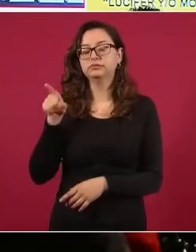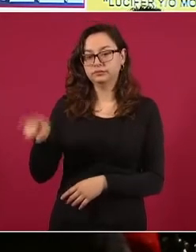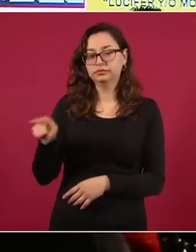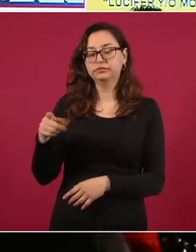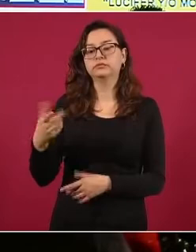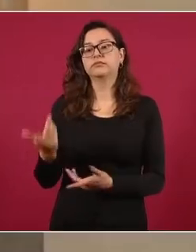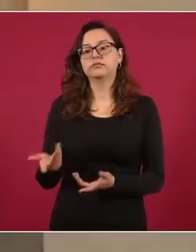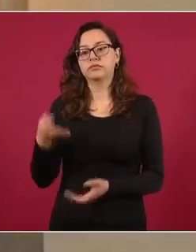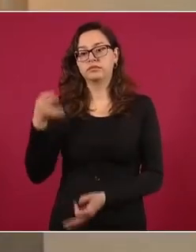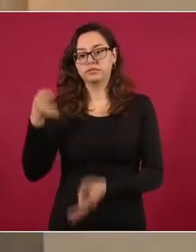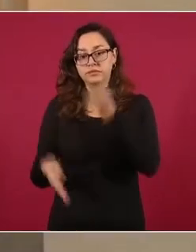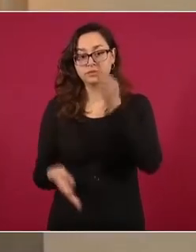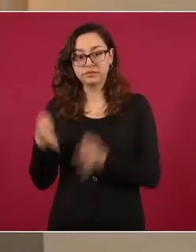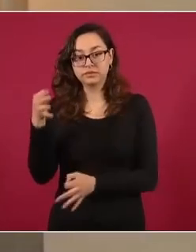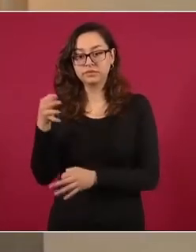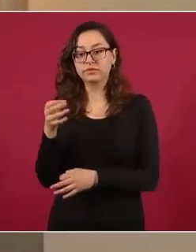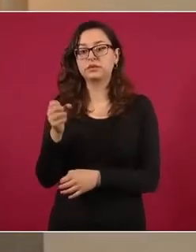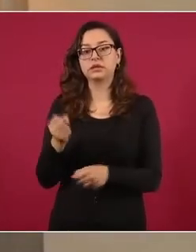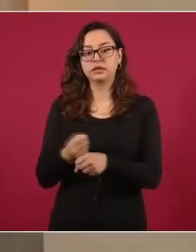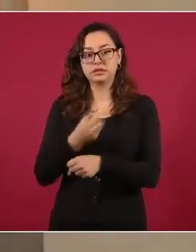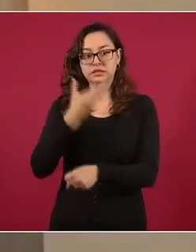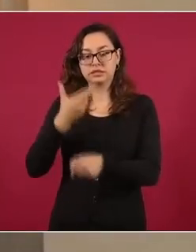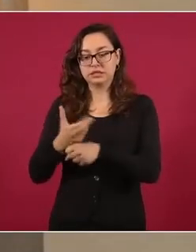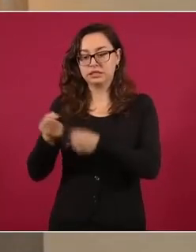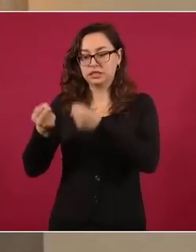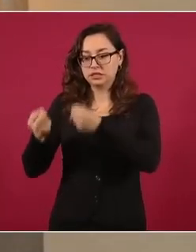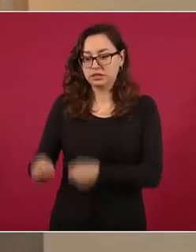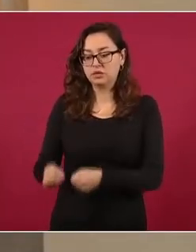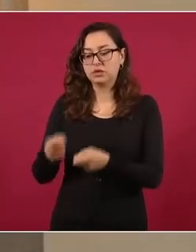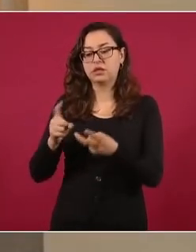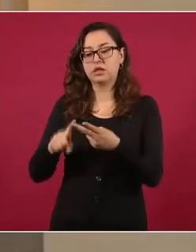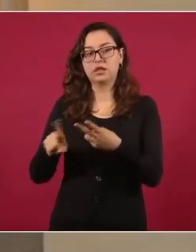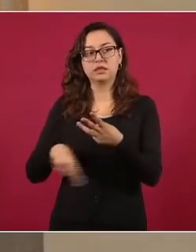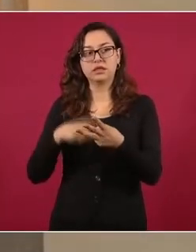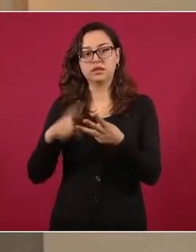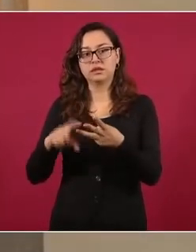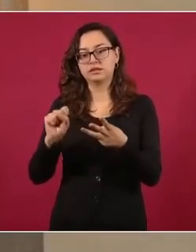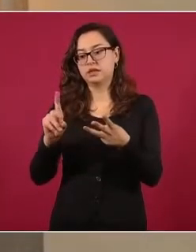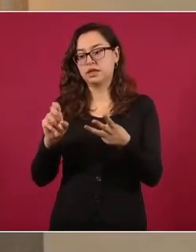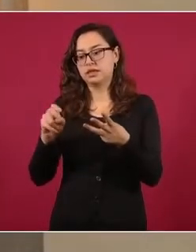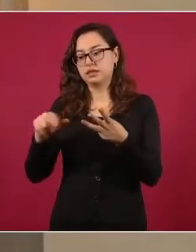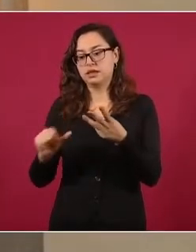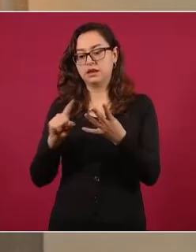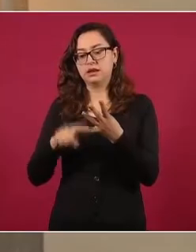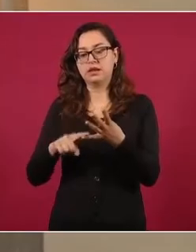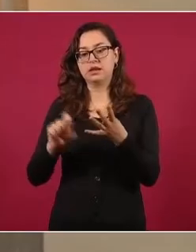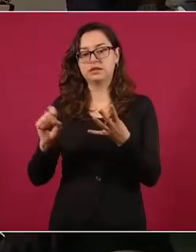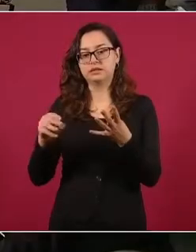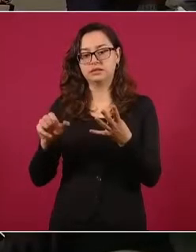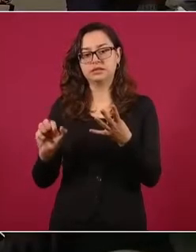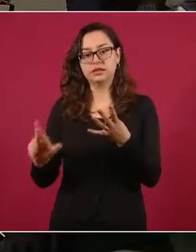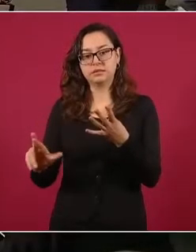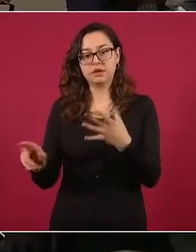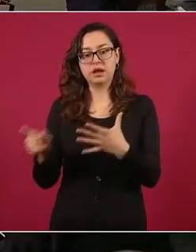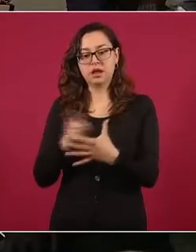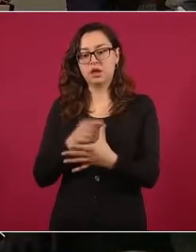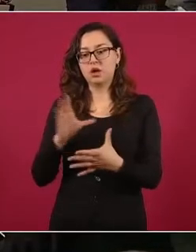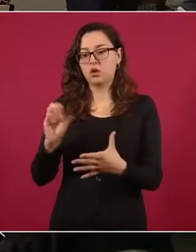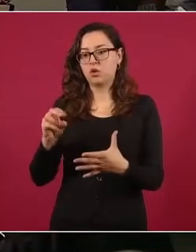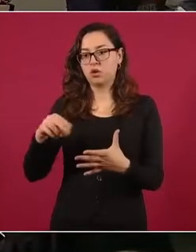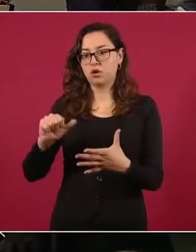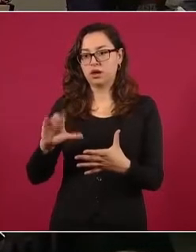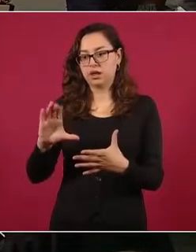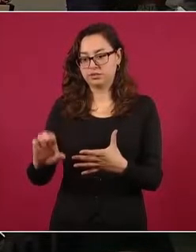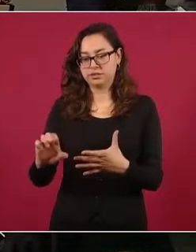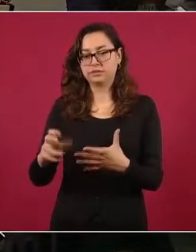la Secretaría de Seguridad Pública del Estado, Sedena, la Secretaría de la Marina, Guardia Nacional y Conace, se logró la